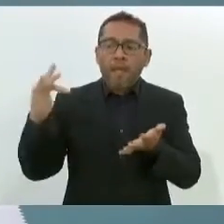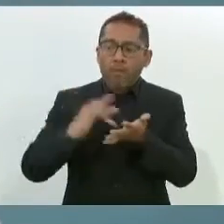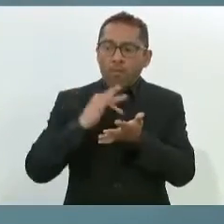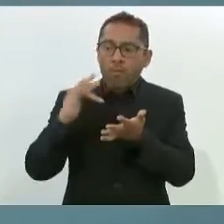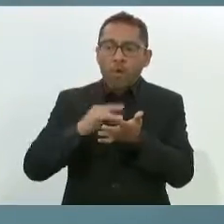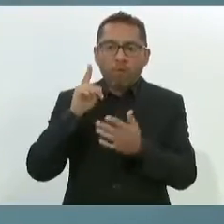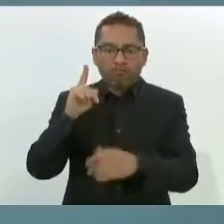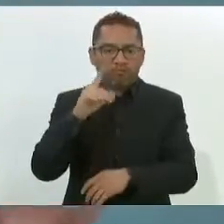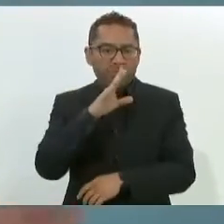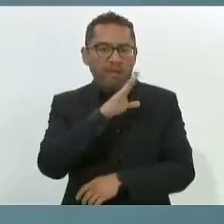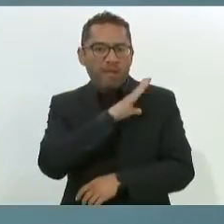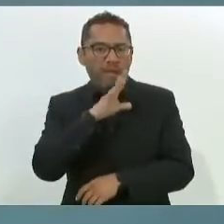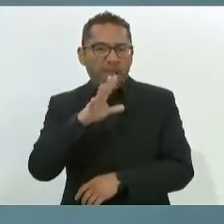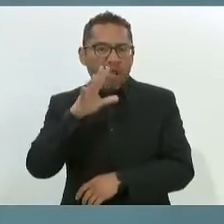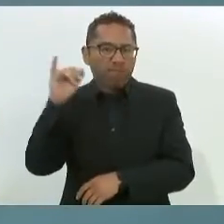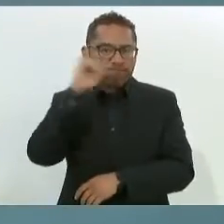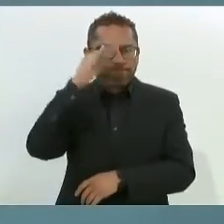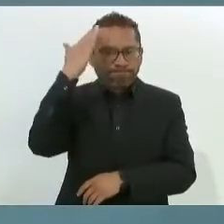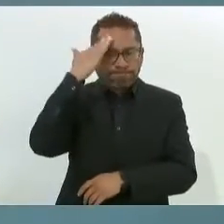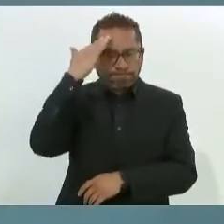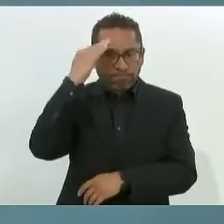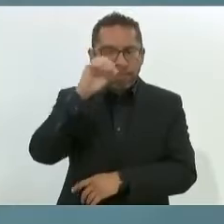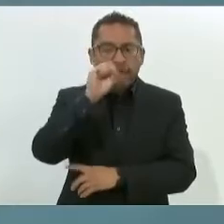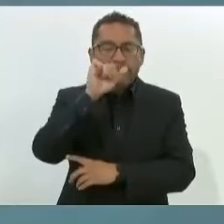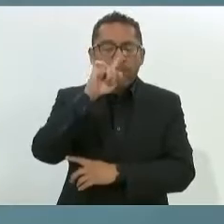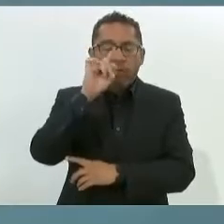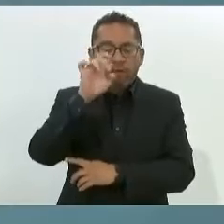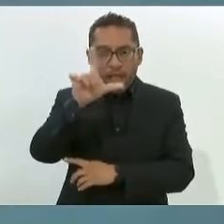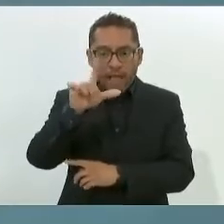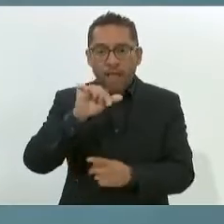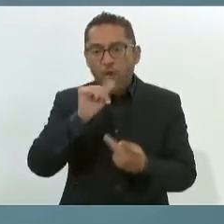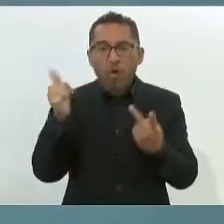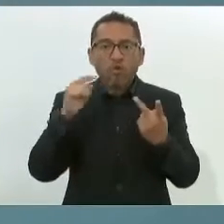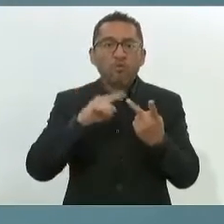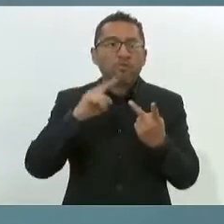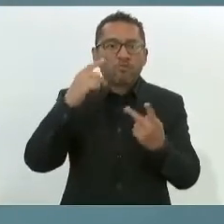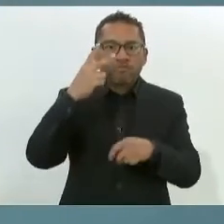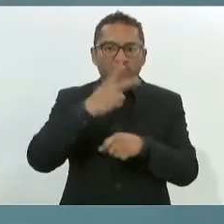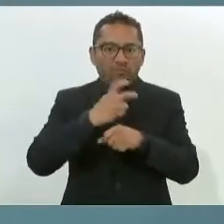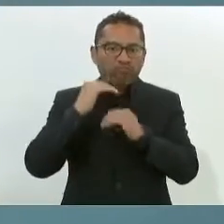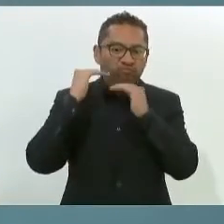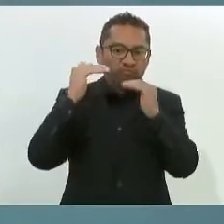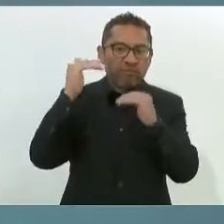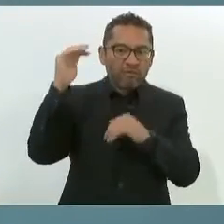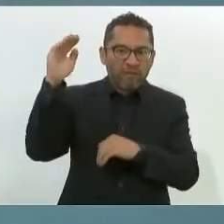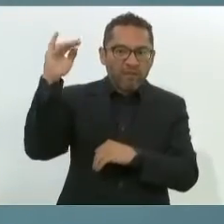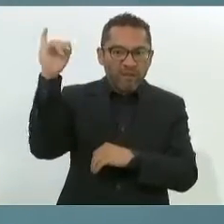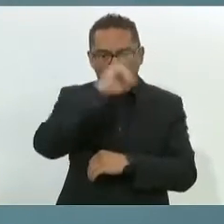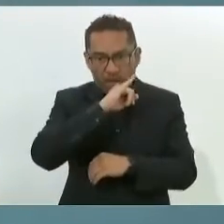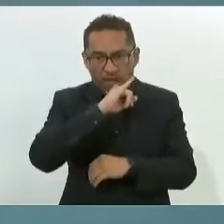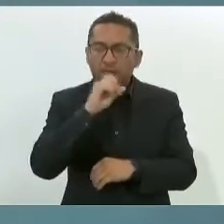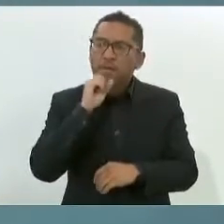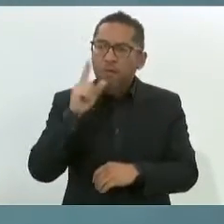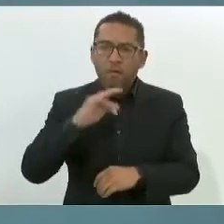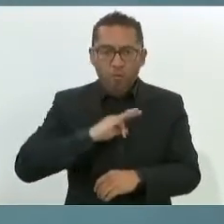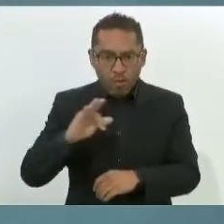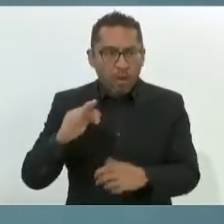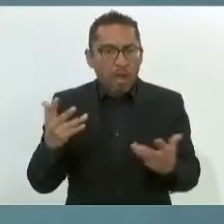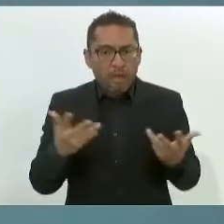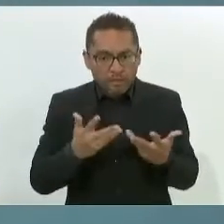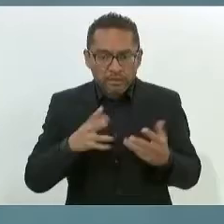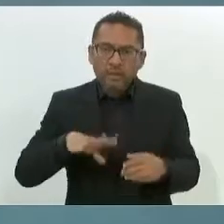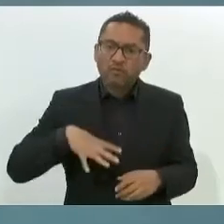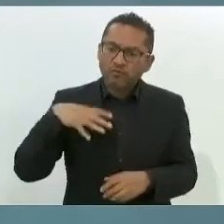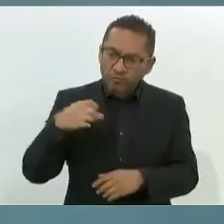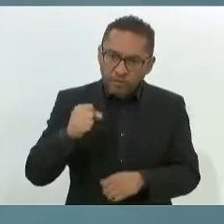Sandoval, del almirante Durán, vamos a poder hacerle frente. Vamos a necesitar que nos refuerce un poco